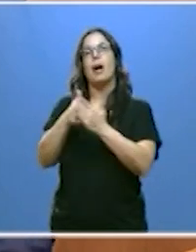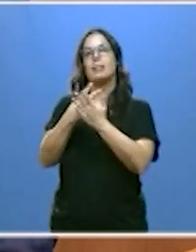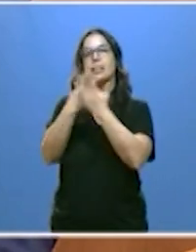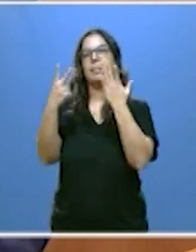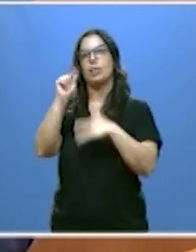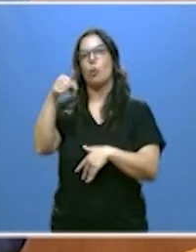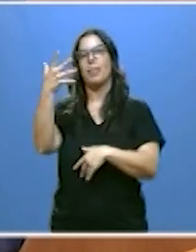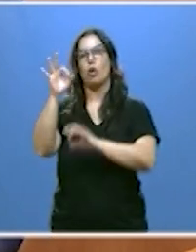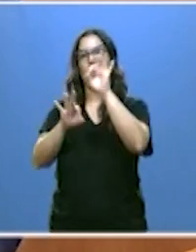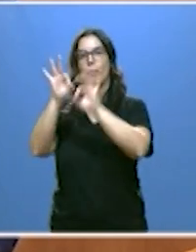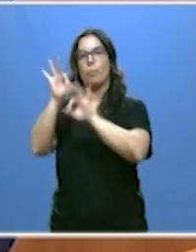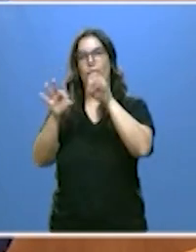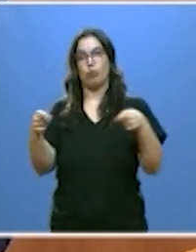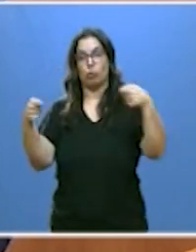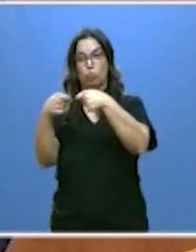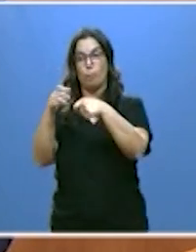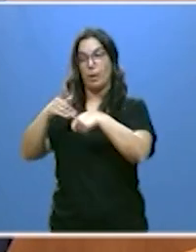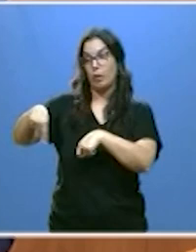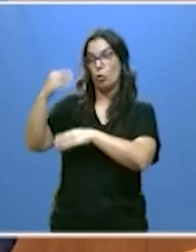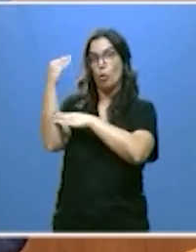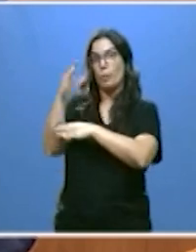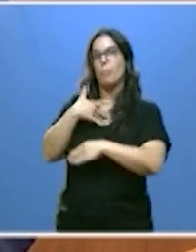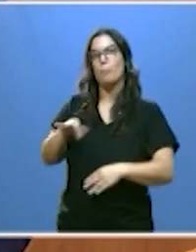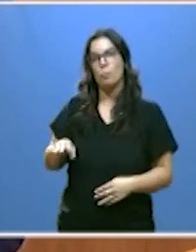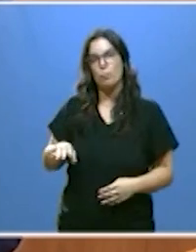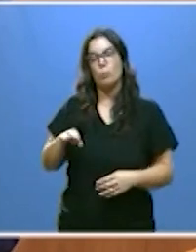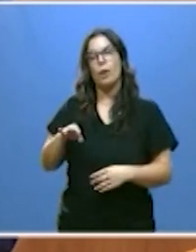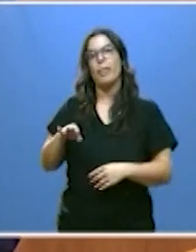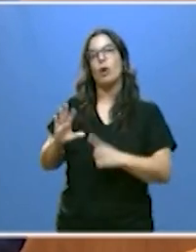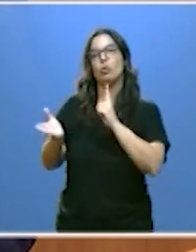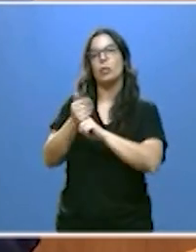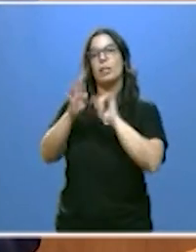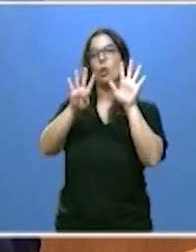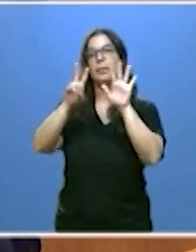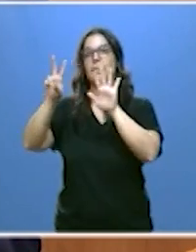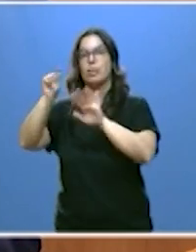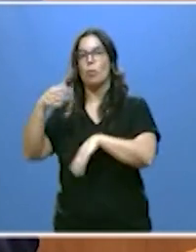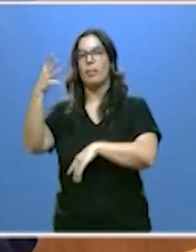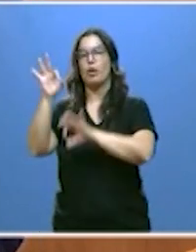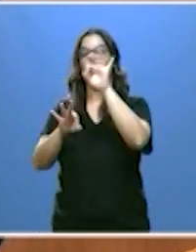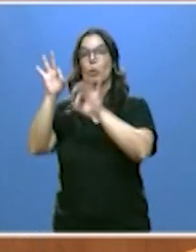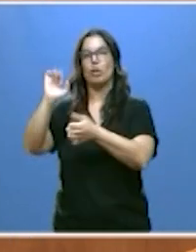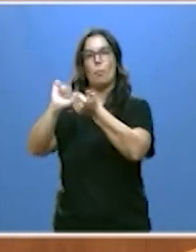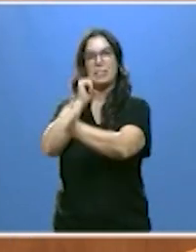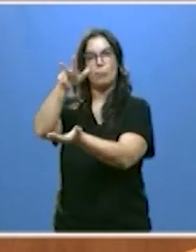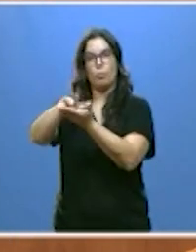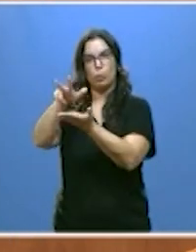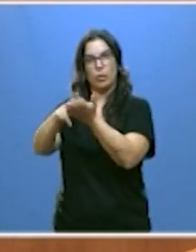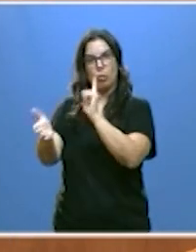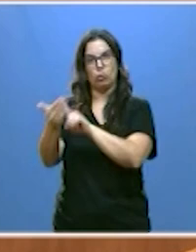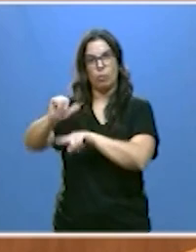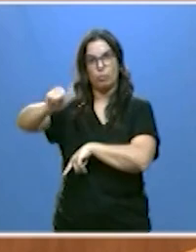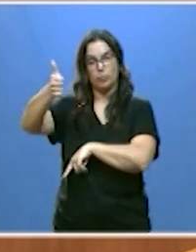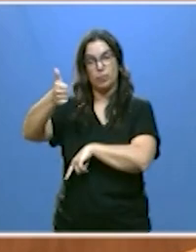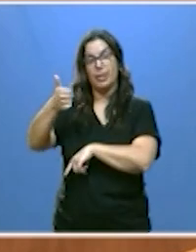% de manera que los jóvenes puedan conseguir hasta un 97,5% de préstamo más de